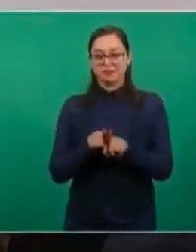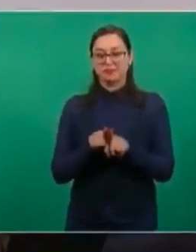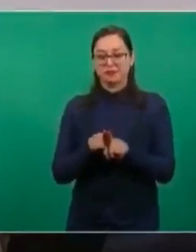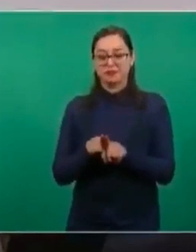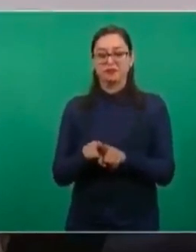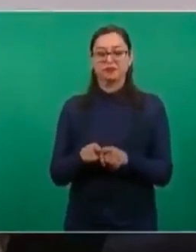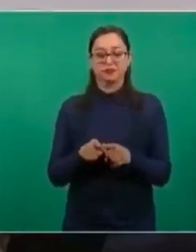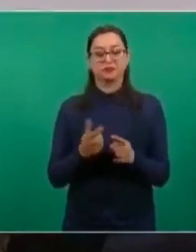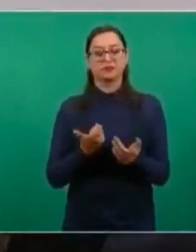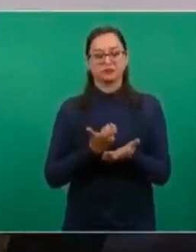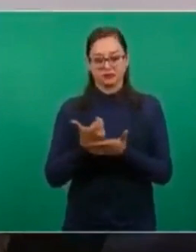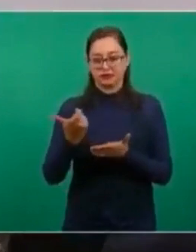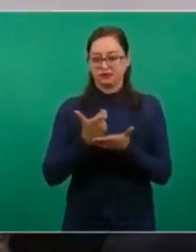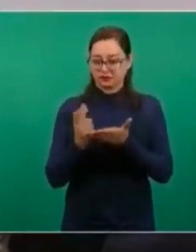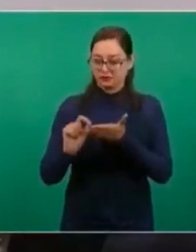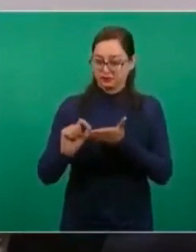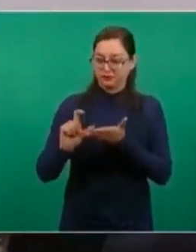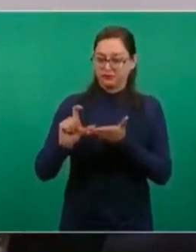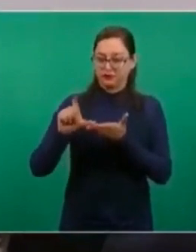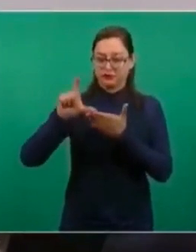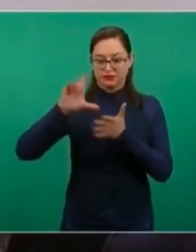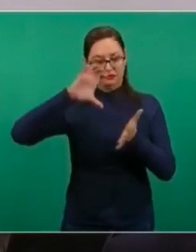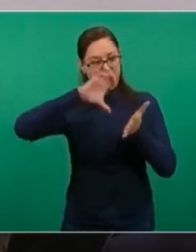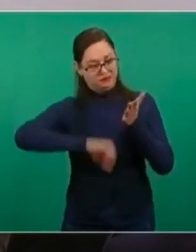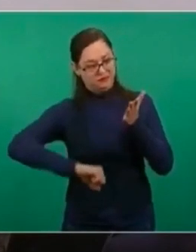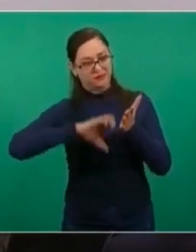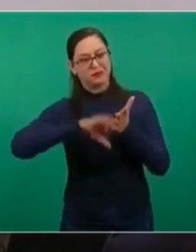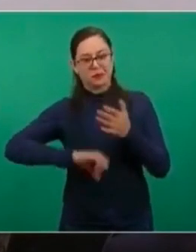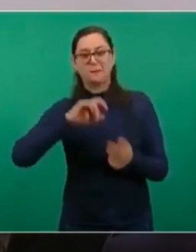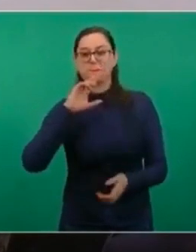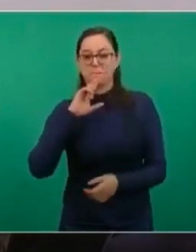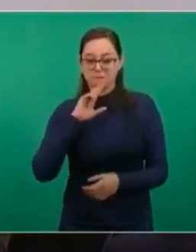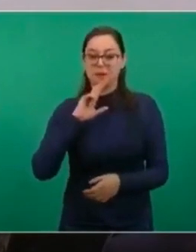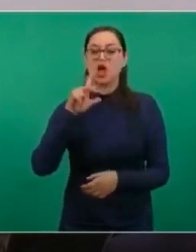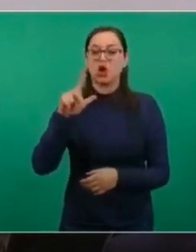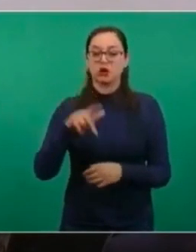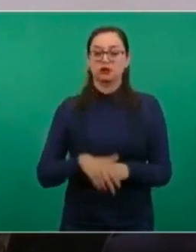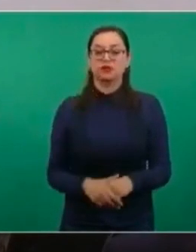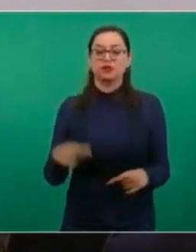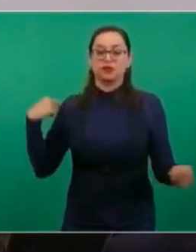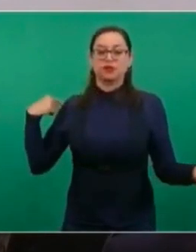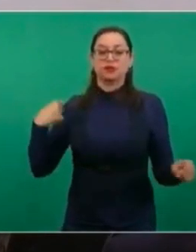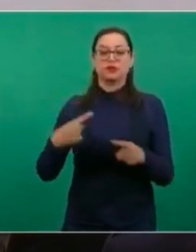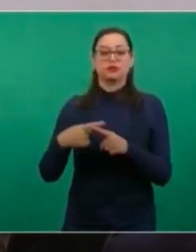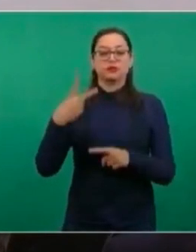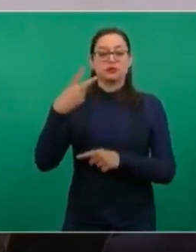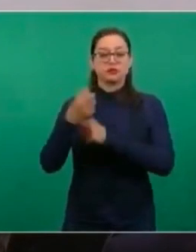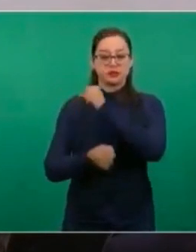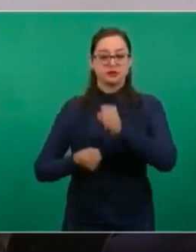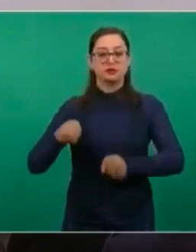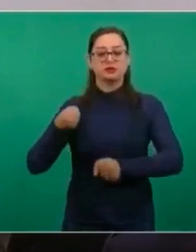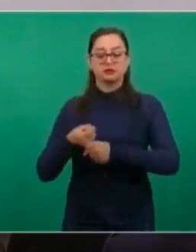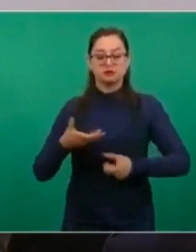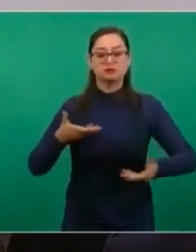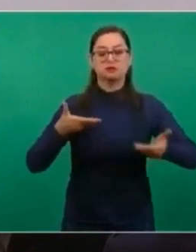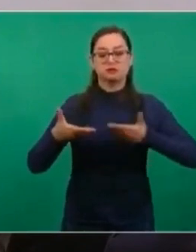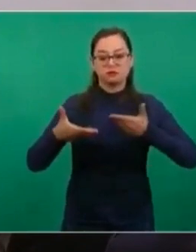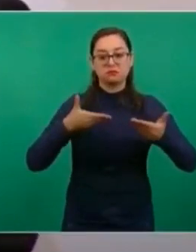aumenta el salario. En dos años hemos logrado acuerdos,